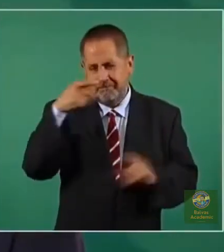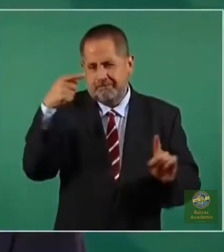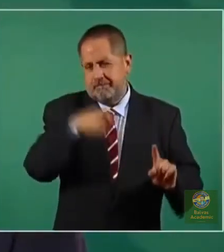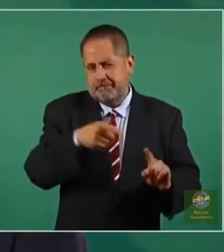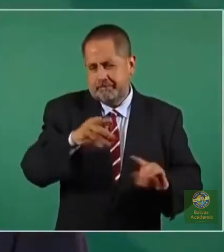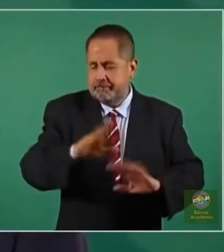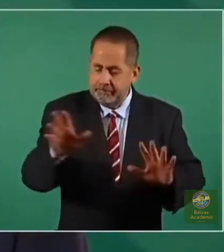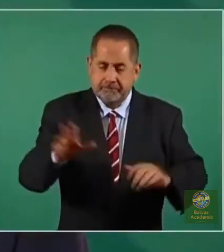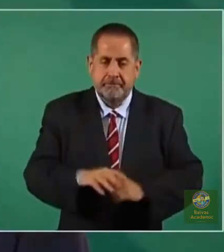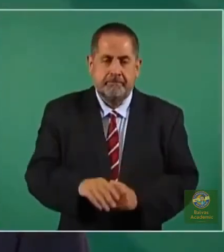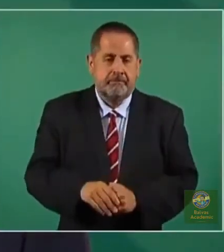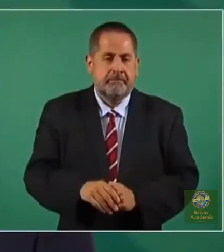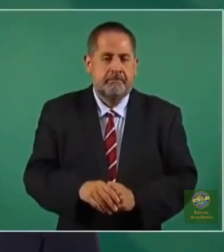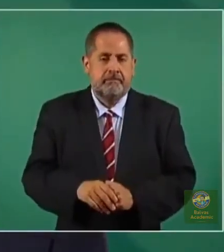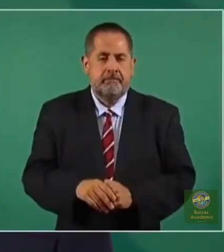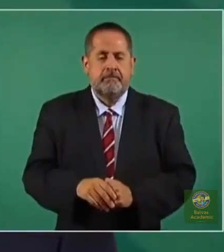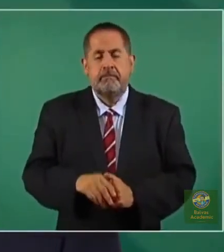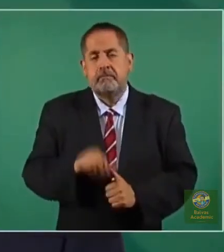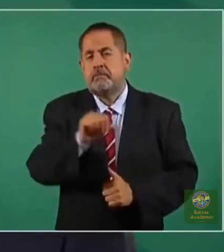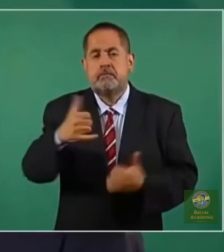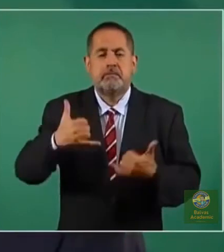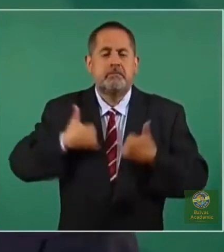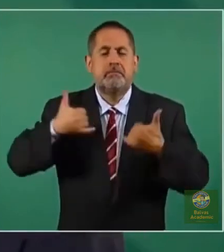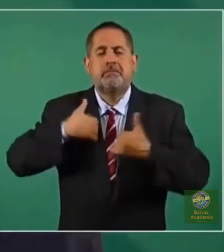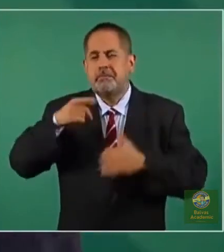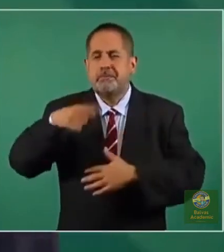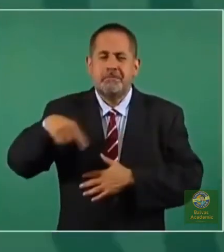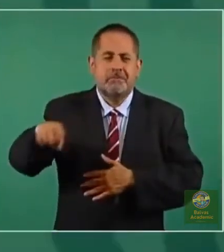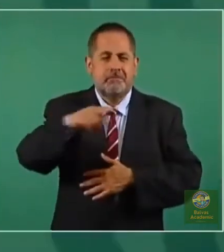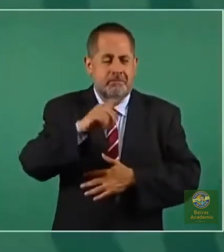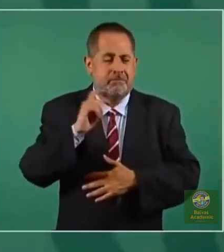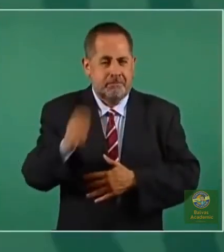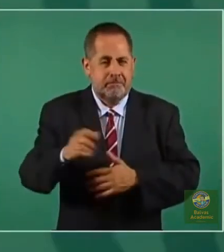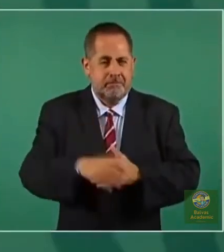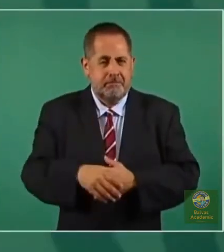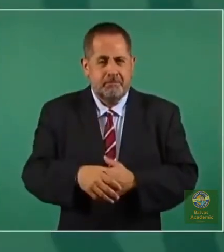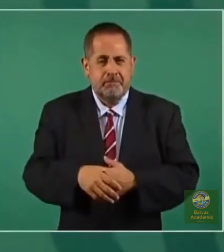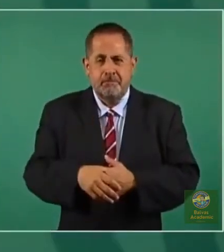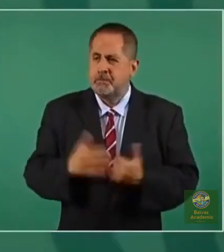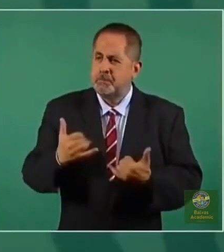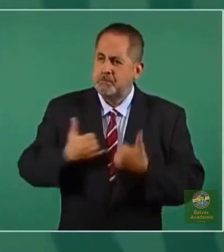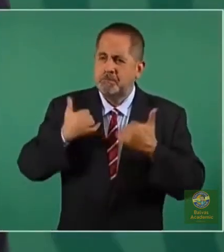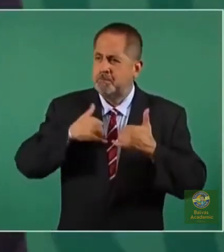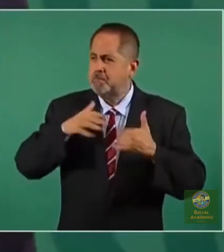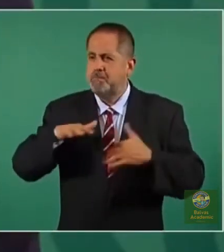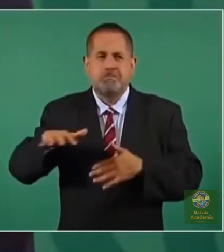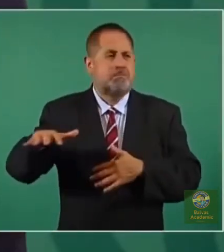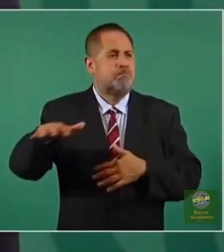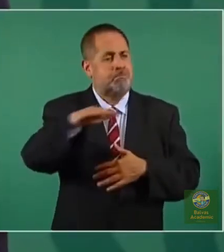a los jóvenes, a los adolescentes